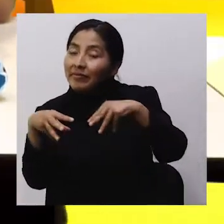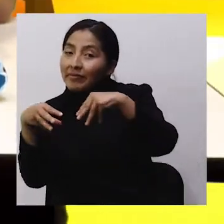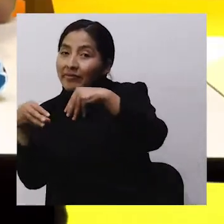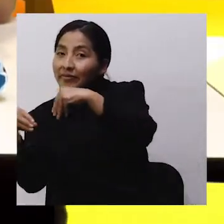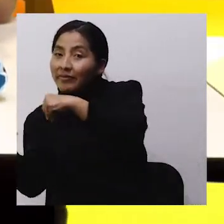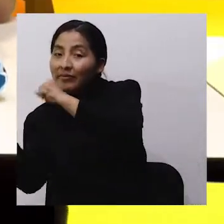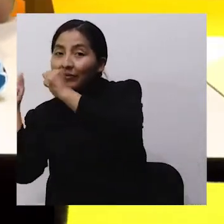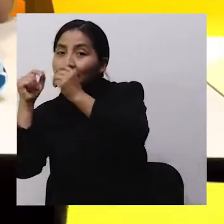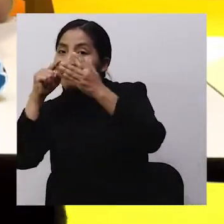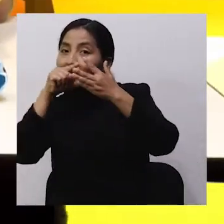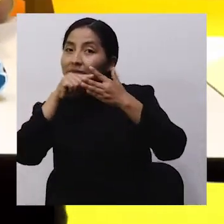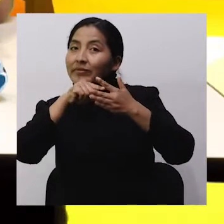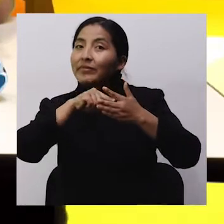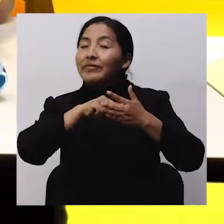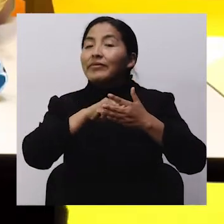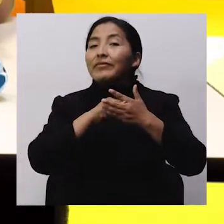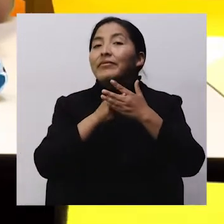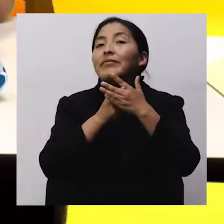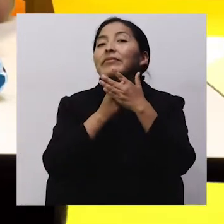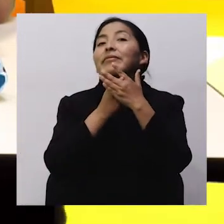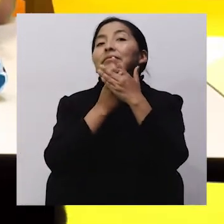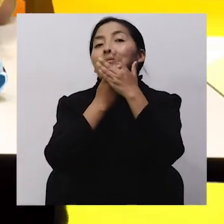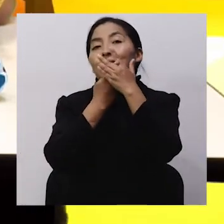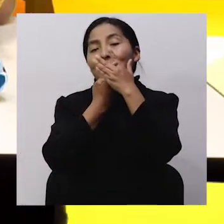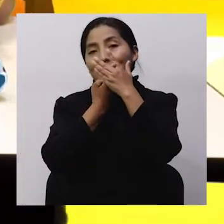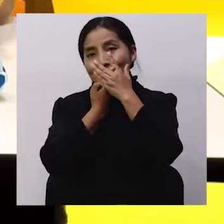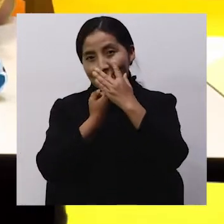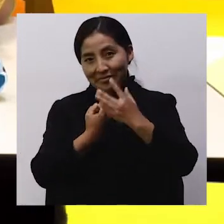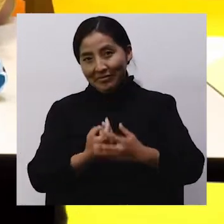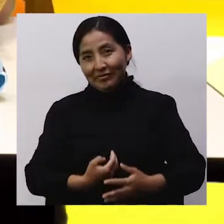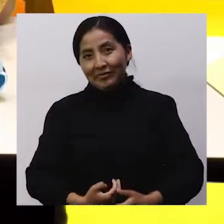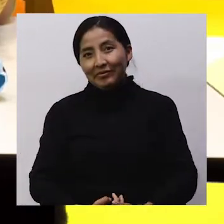Vamos a empezar